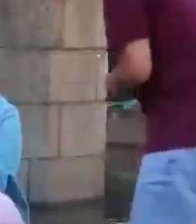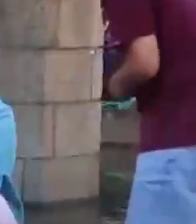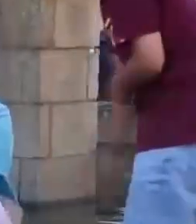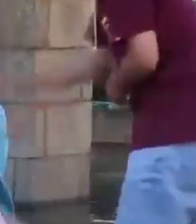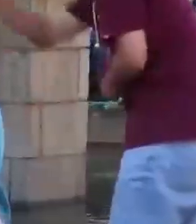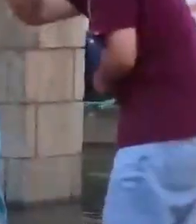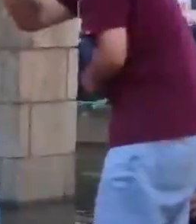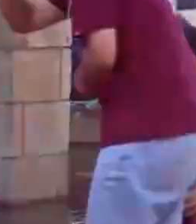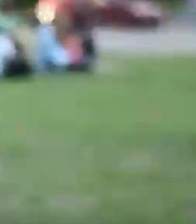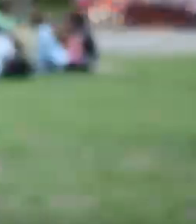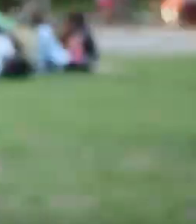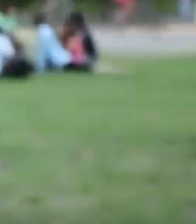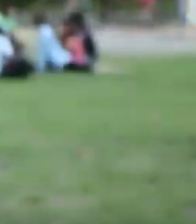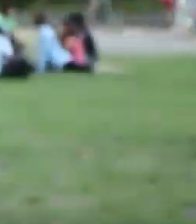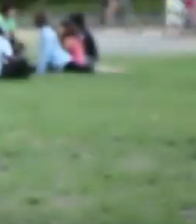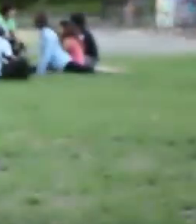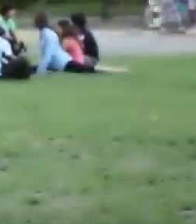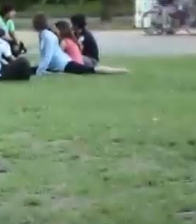Music